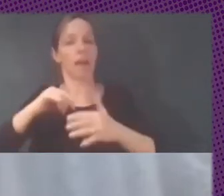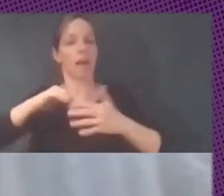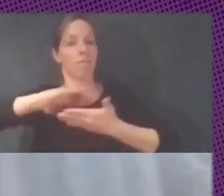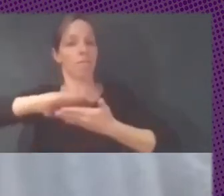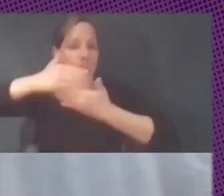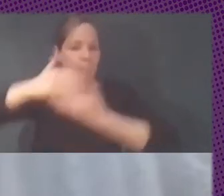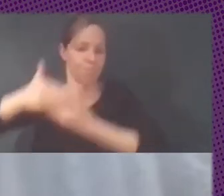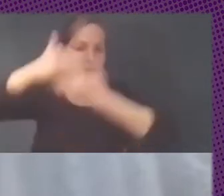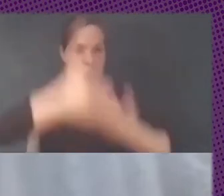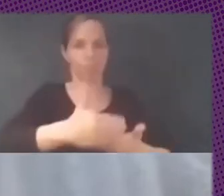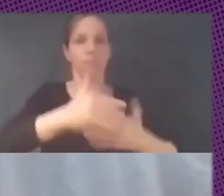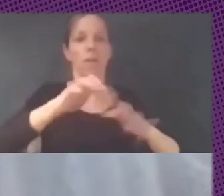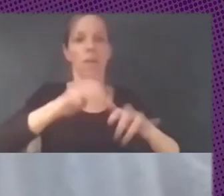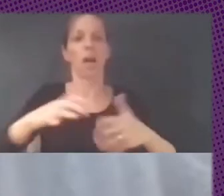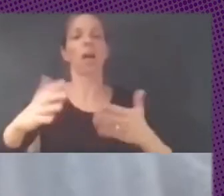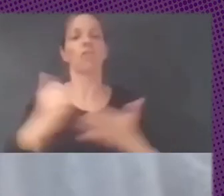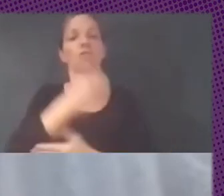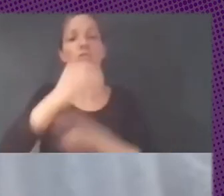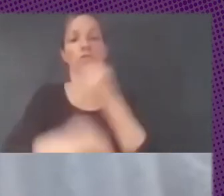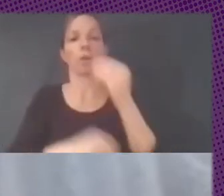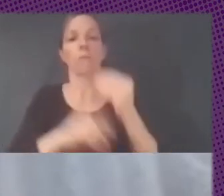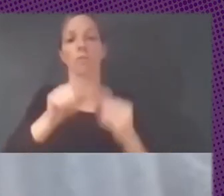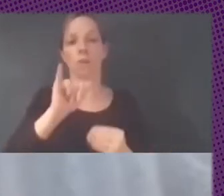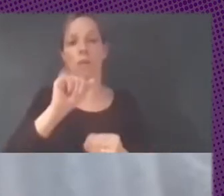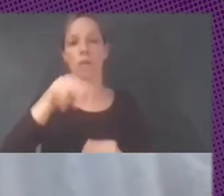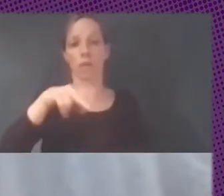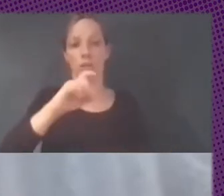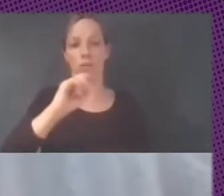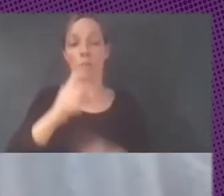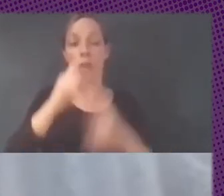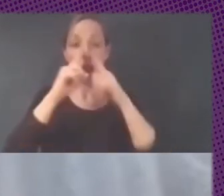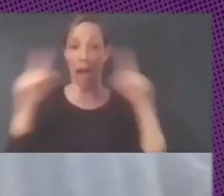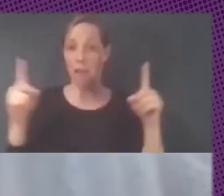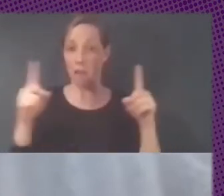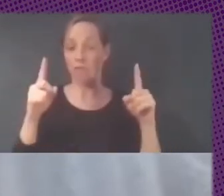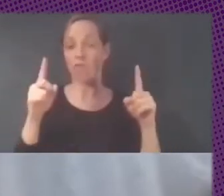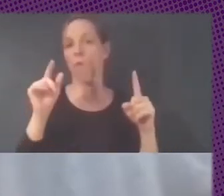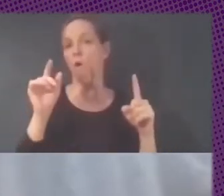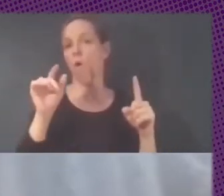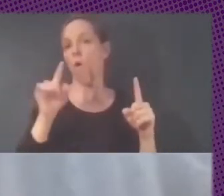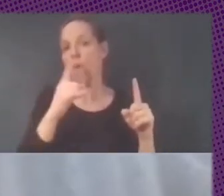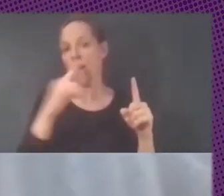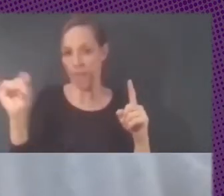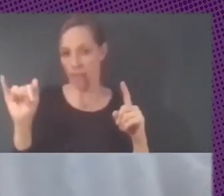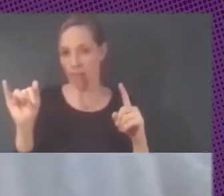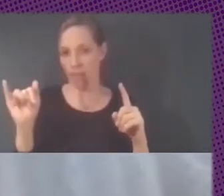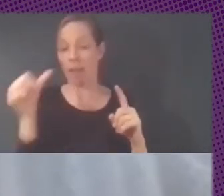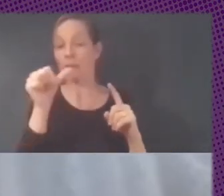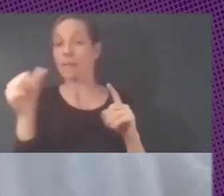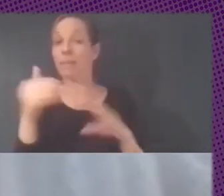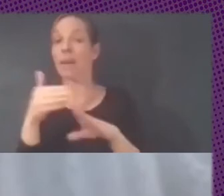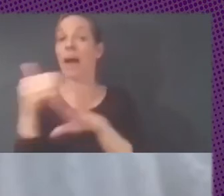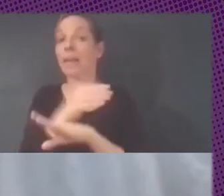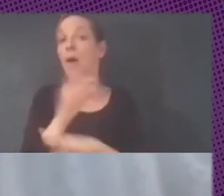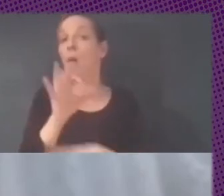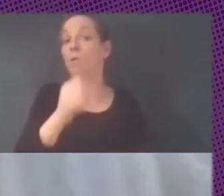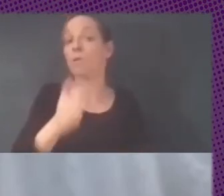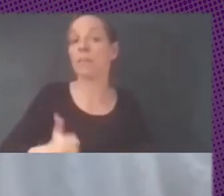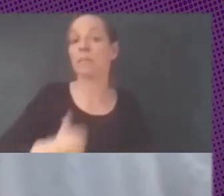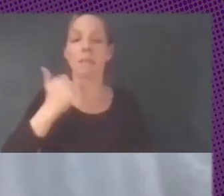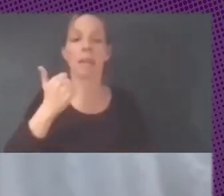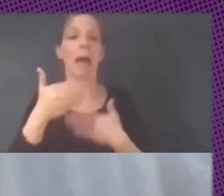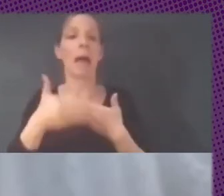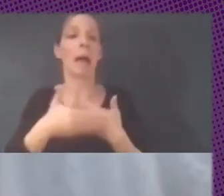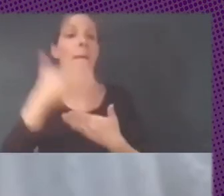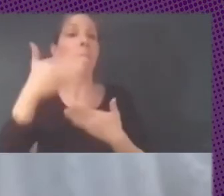era una vez por año durante la semana anterior a eso casualmente aparecían en la prensa artículos de